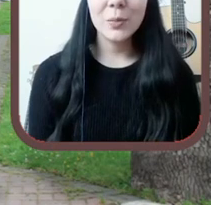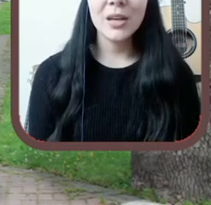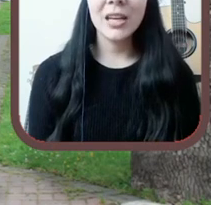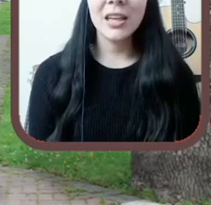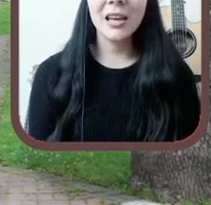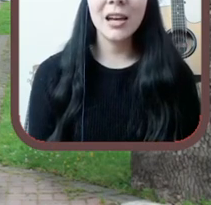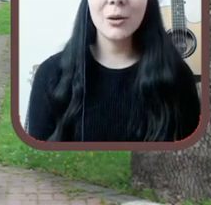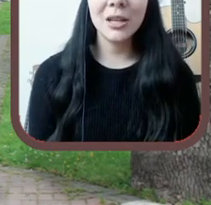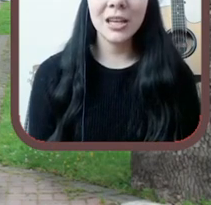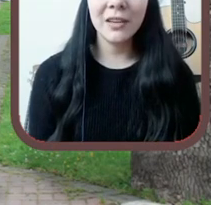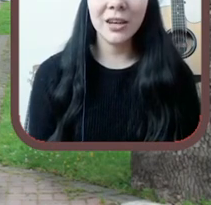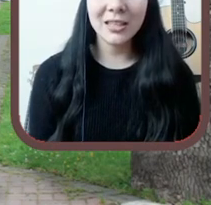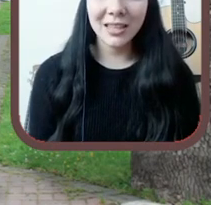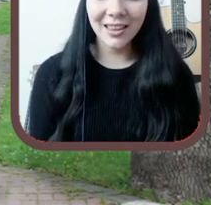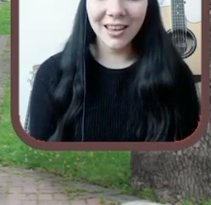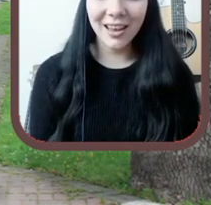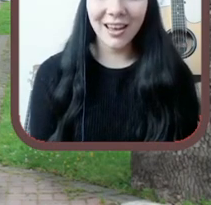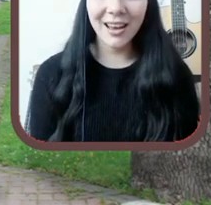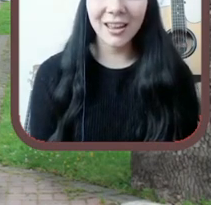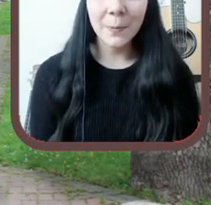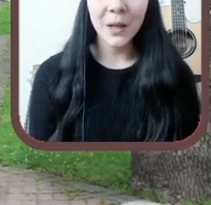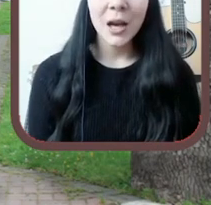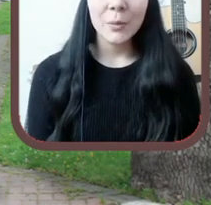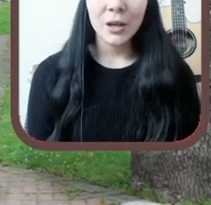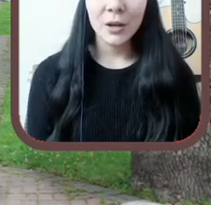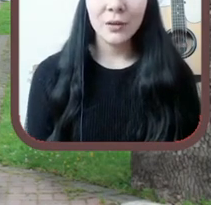no se olvide la universidad.